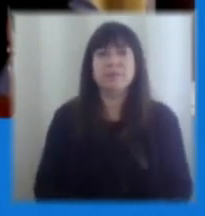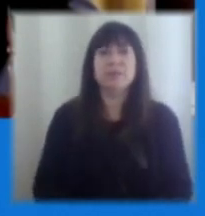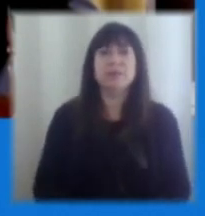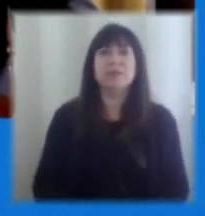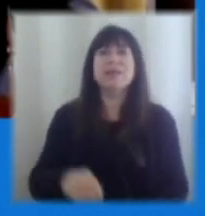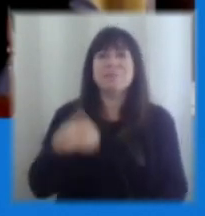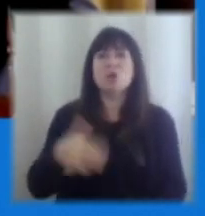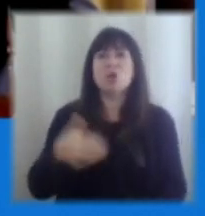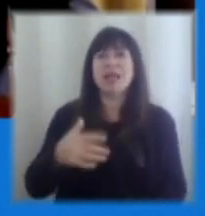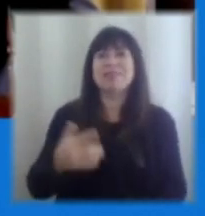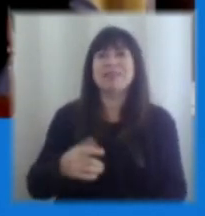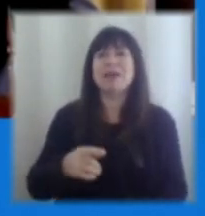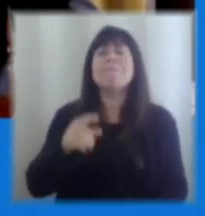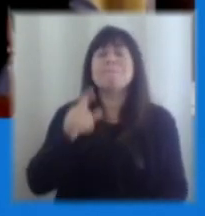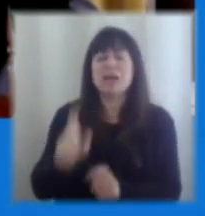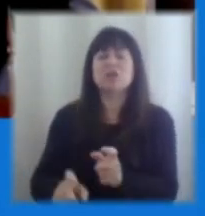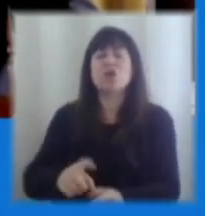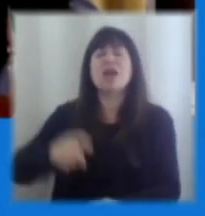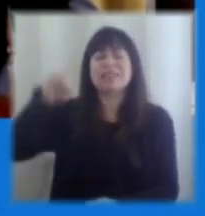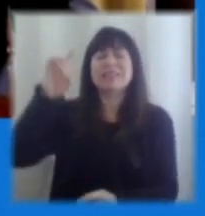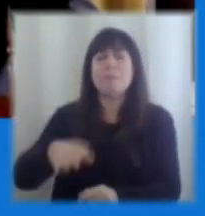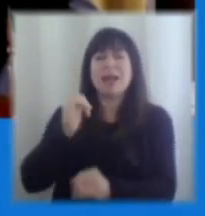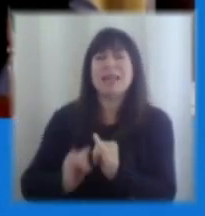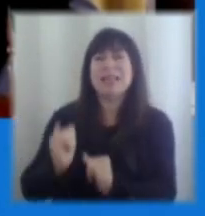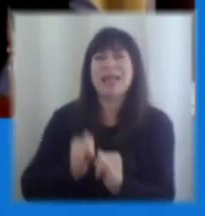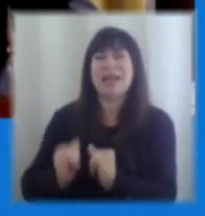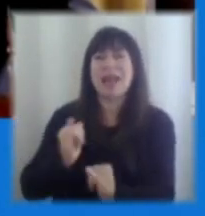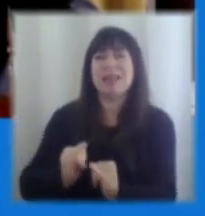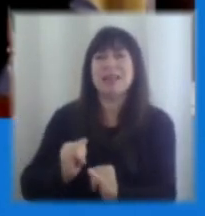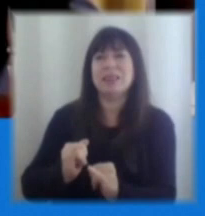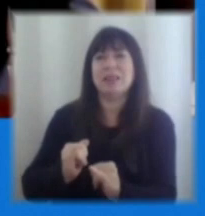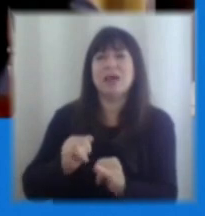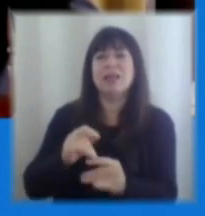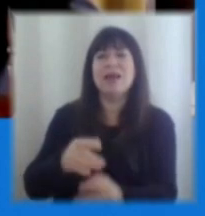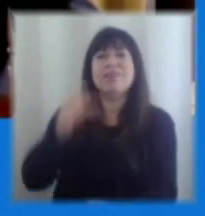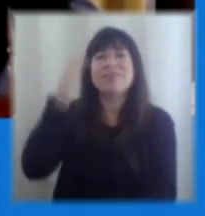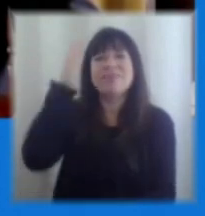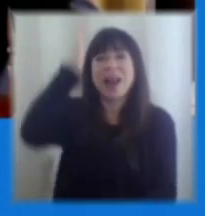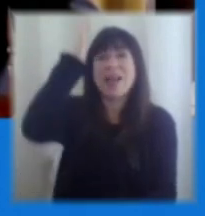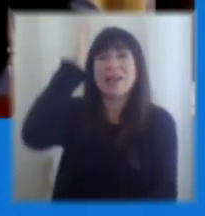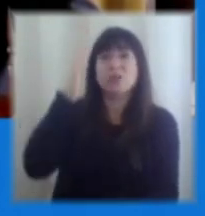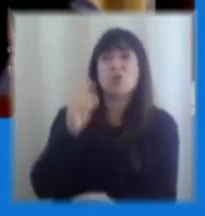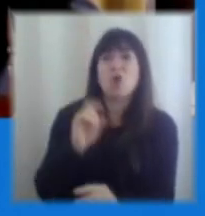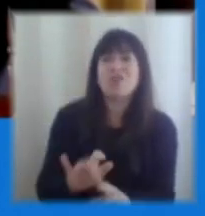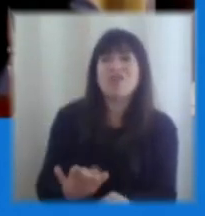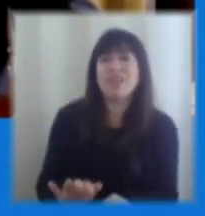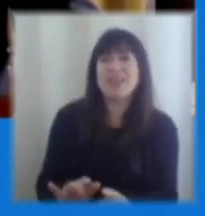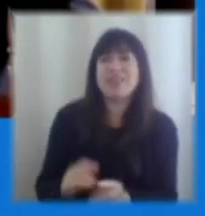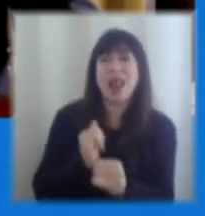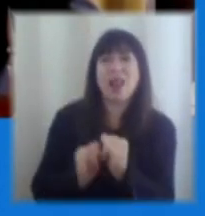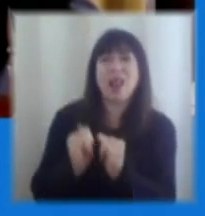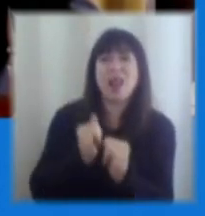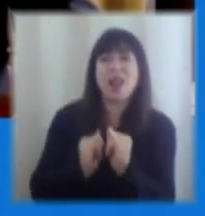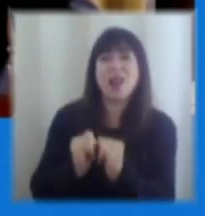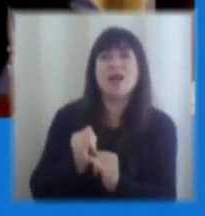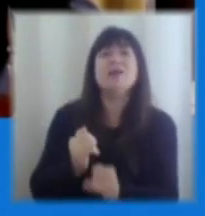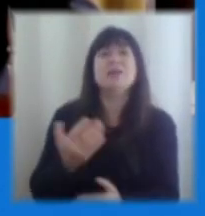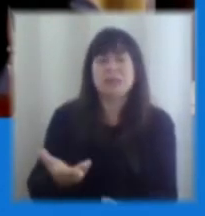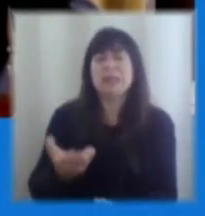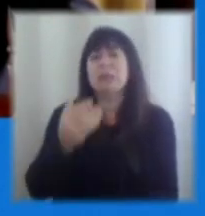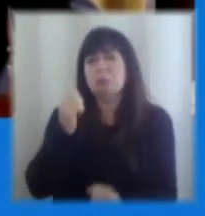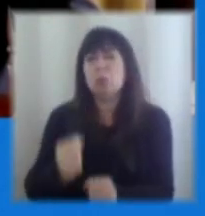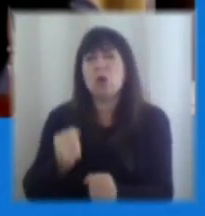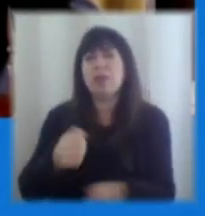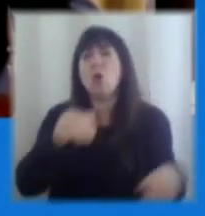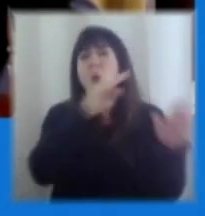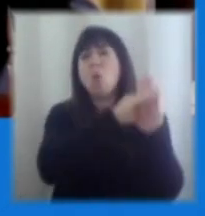y ahí tenemos un programa que está con el ministerio de Hacienda que se llama Talento Digital que es un muy buen programa y quizás ahí puede ser un buen